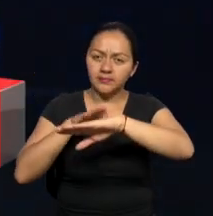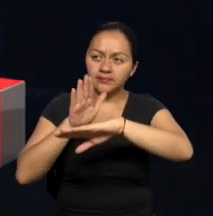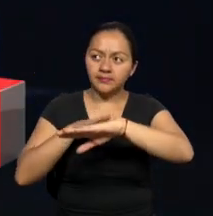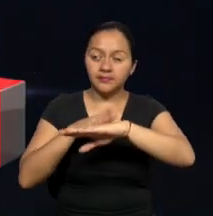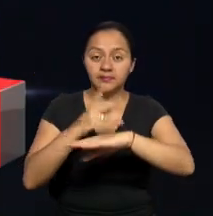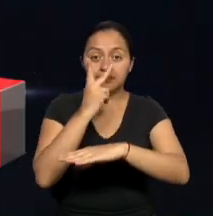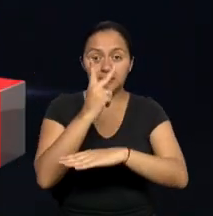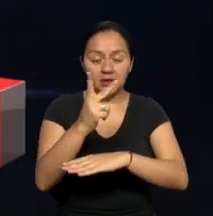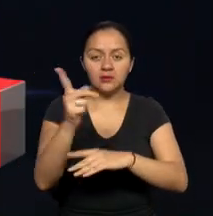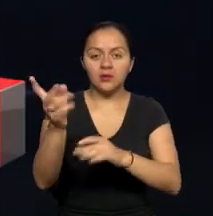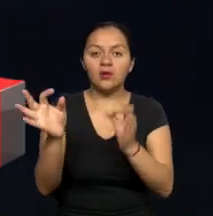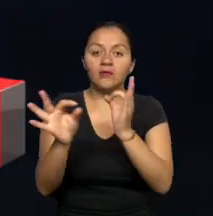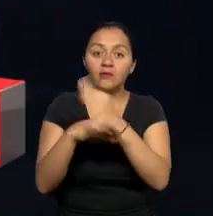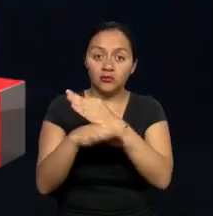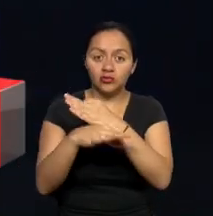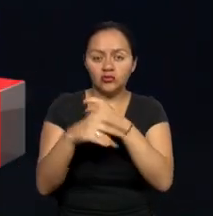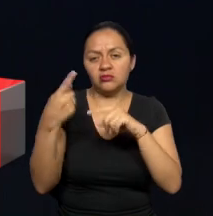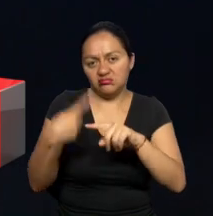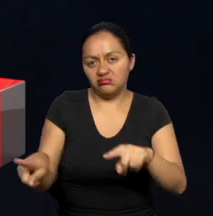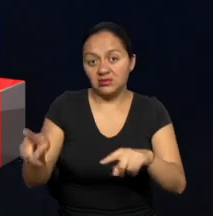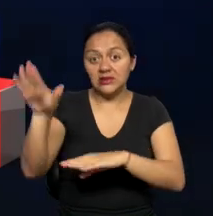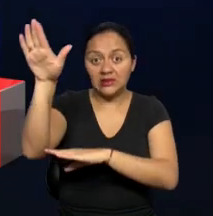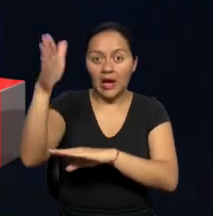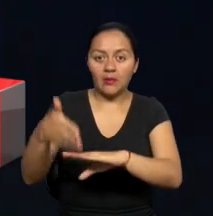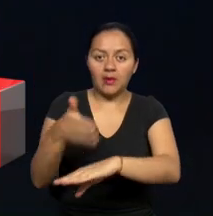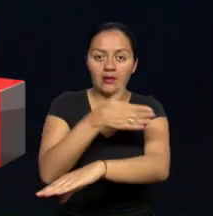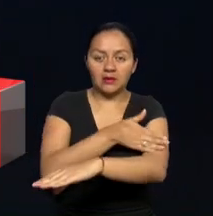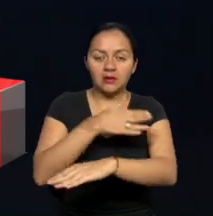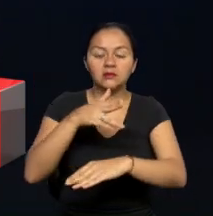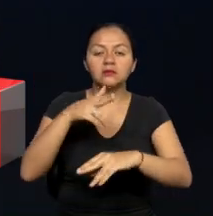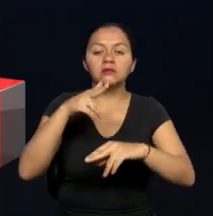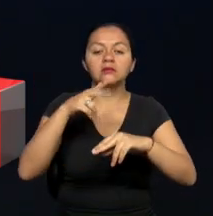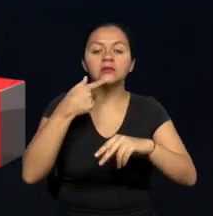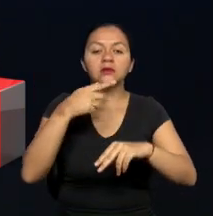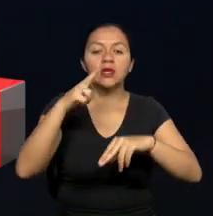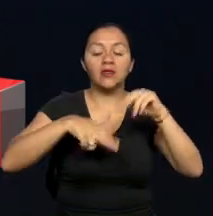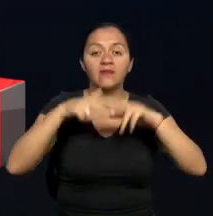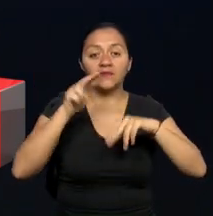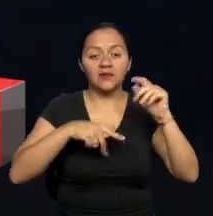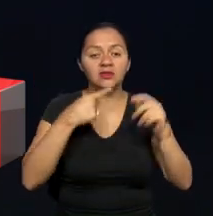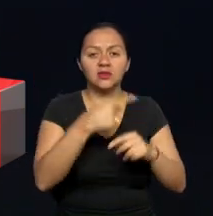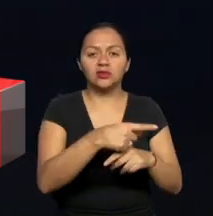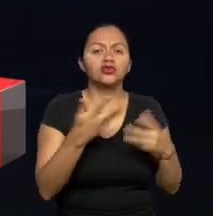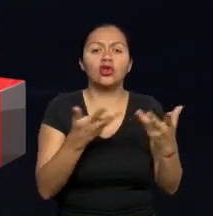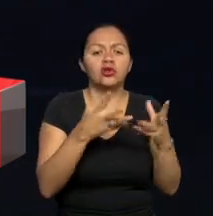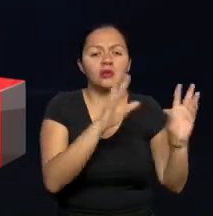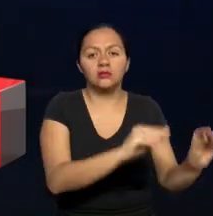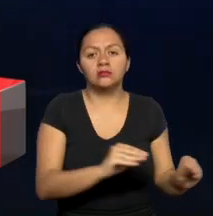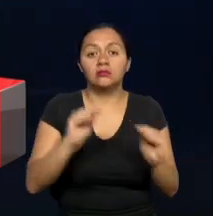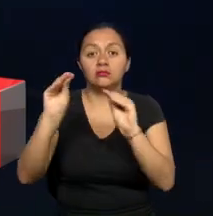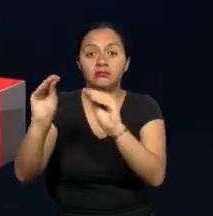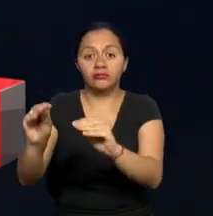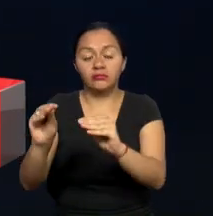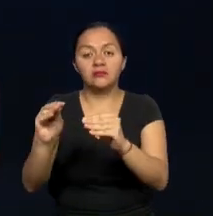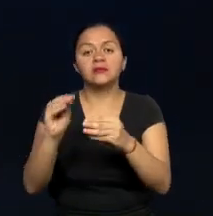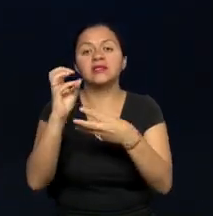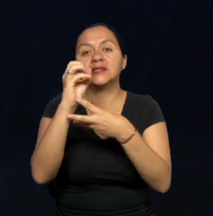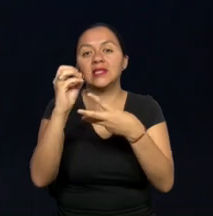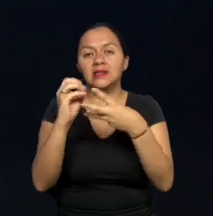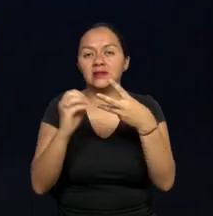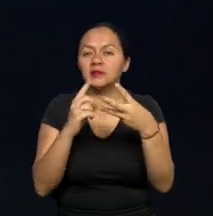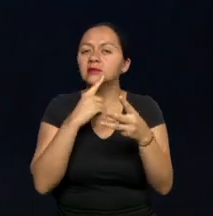competencias, sino realmente cuando las edificaciones pasan para las... CENECID. ...las CENECID y principalmente